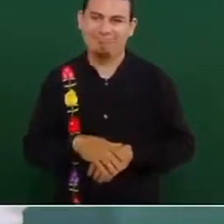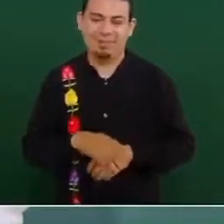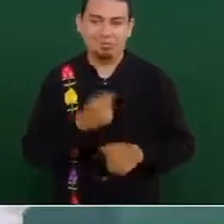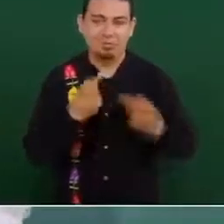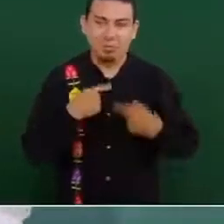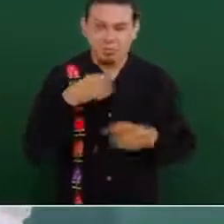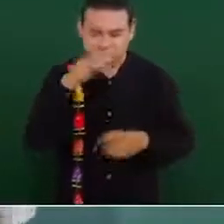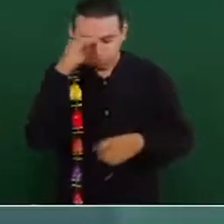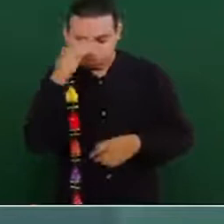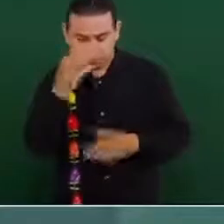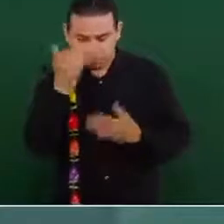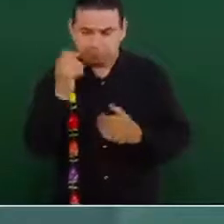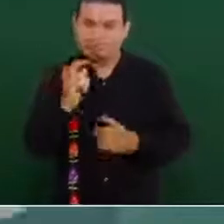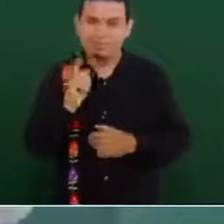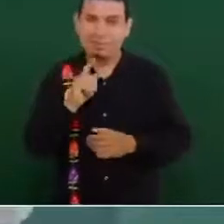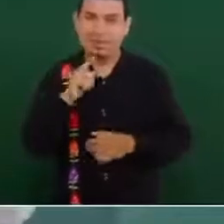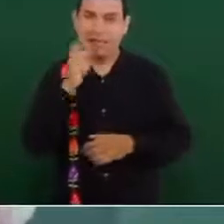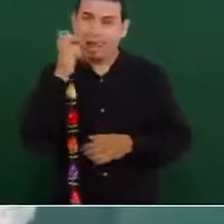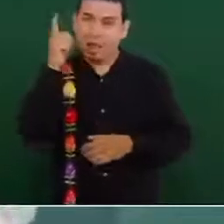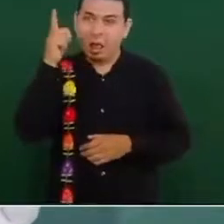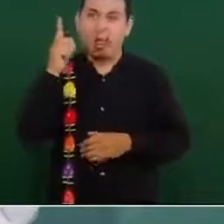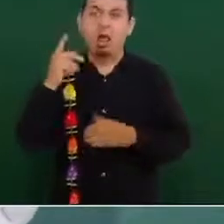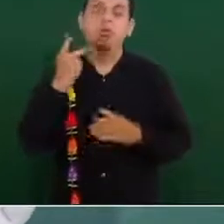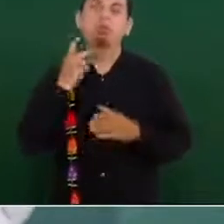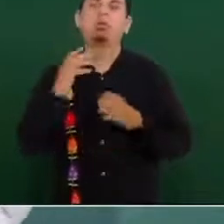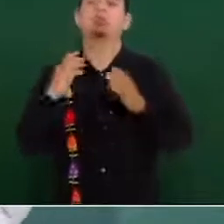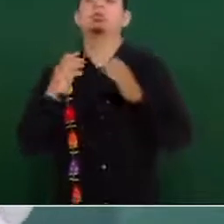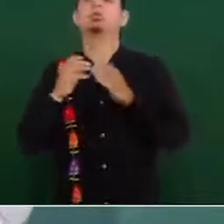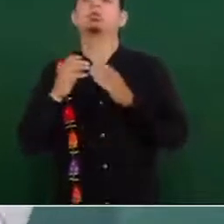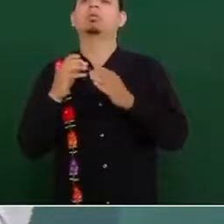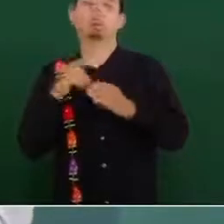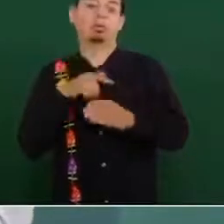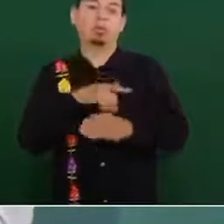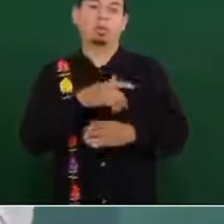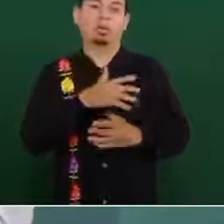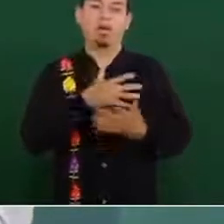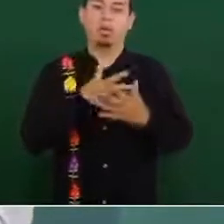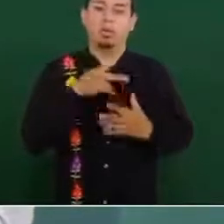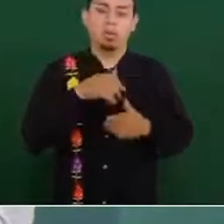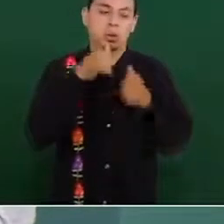no recogen los sentimientos del pueblo, no le tienen amor al pueblo.